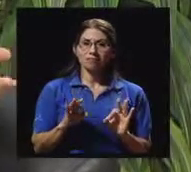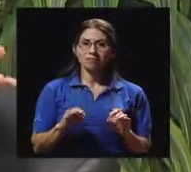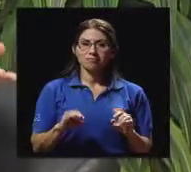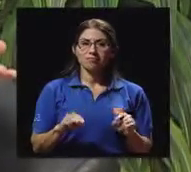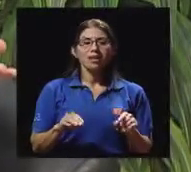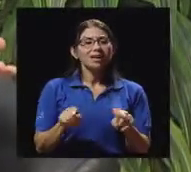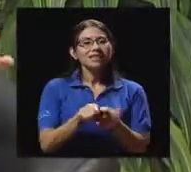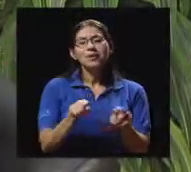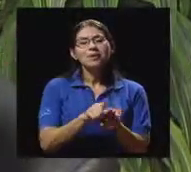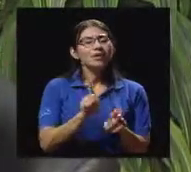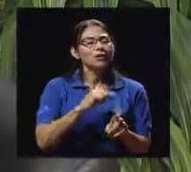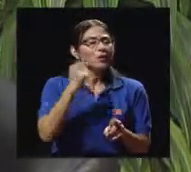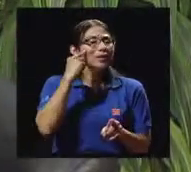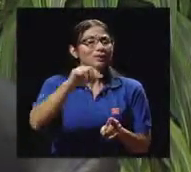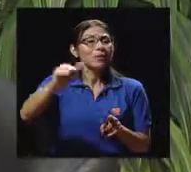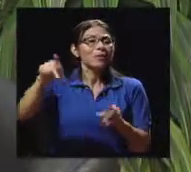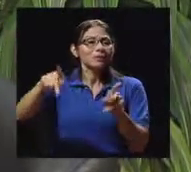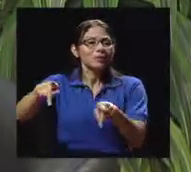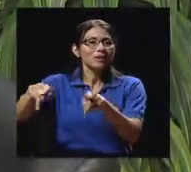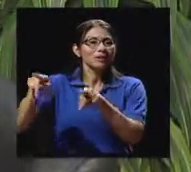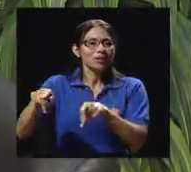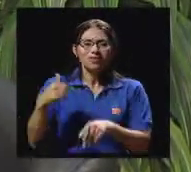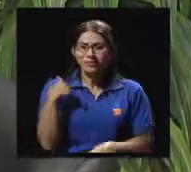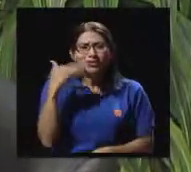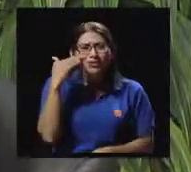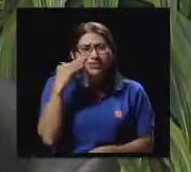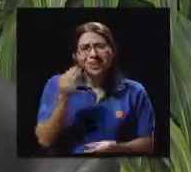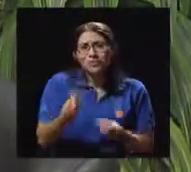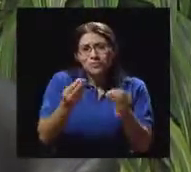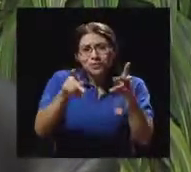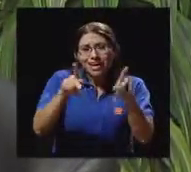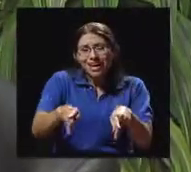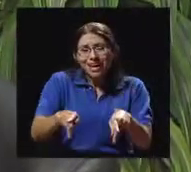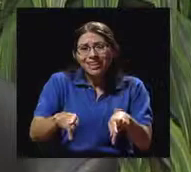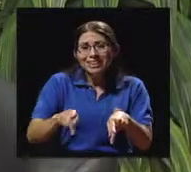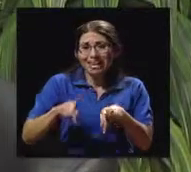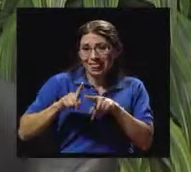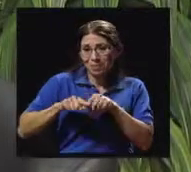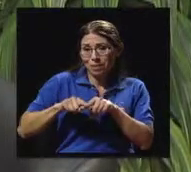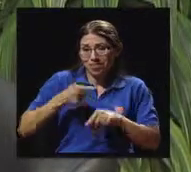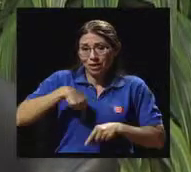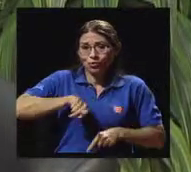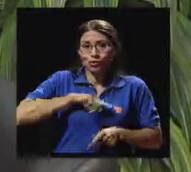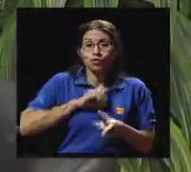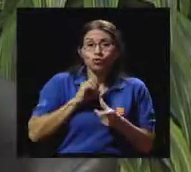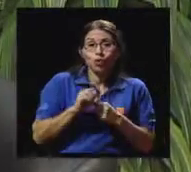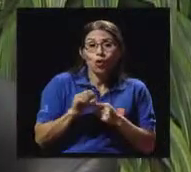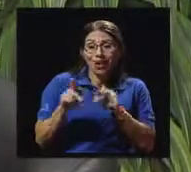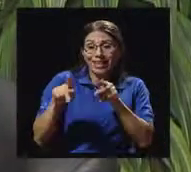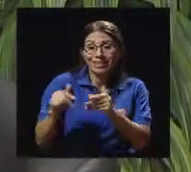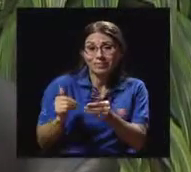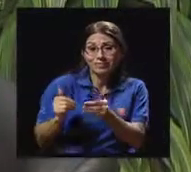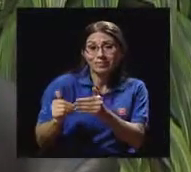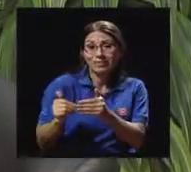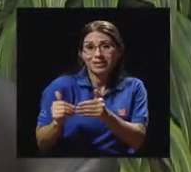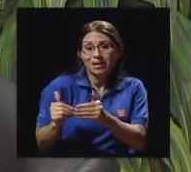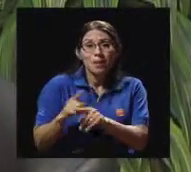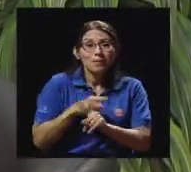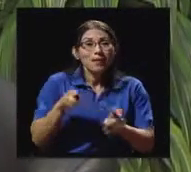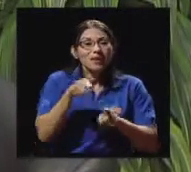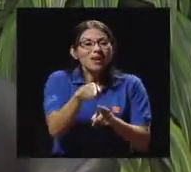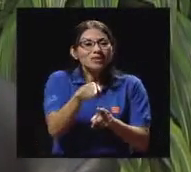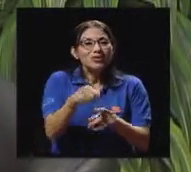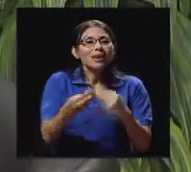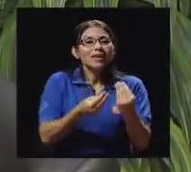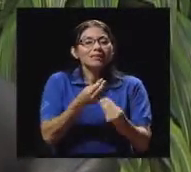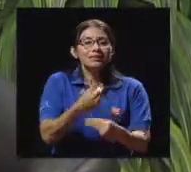pensar por otros. Sé que hay mucha gente que depende de nosotros o está a la par con nosotros, pero este es el beneficio para nosotras